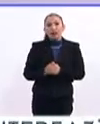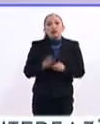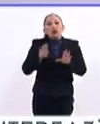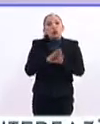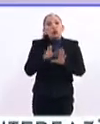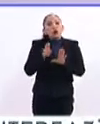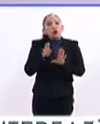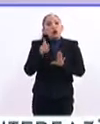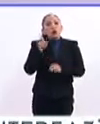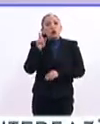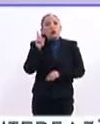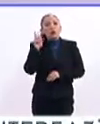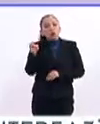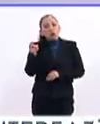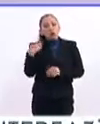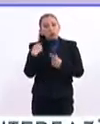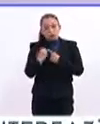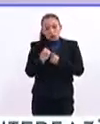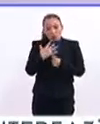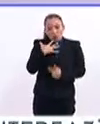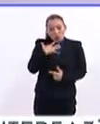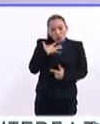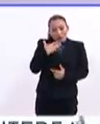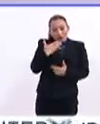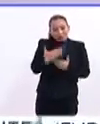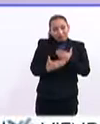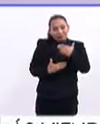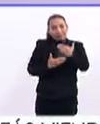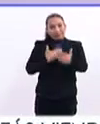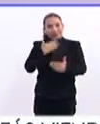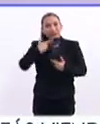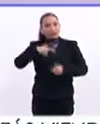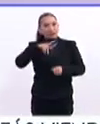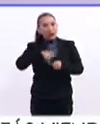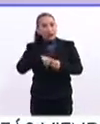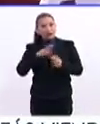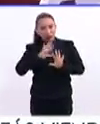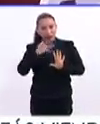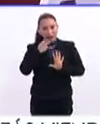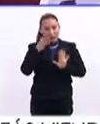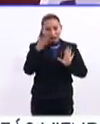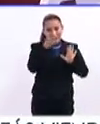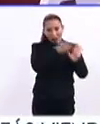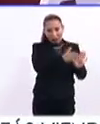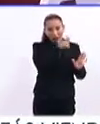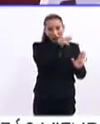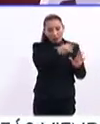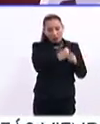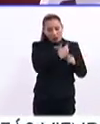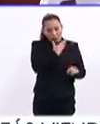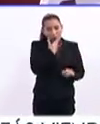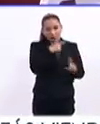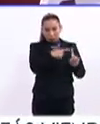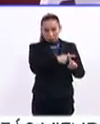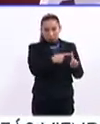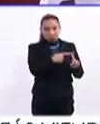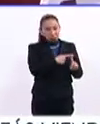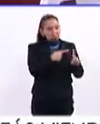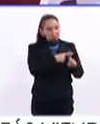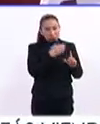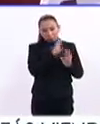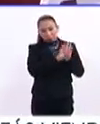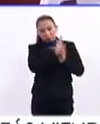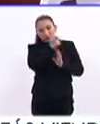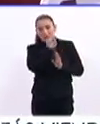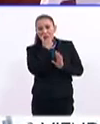¿Cómo precisamente impactó en tu desarrollo personal? Ya nos hablaste de que impactó de forma muy positiva en tu